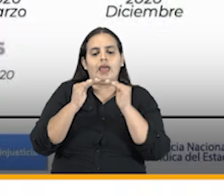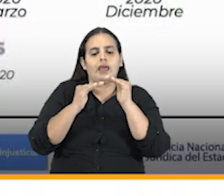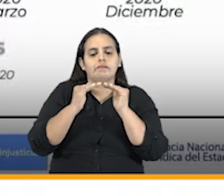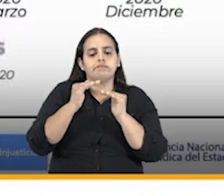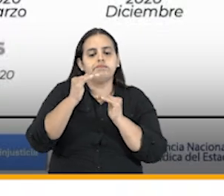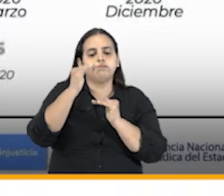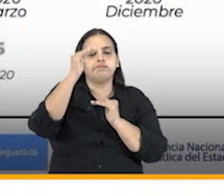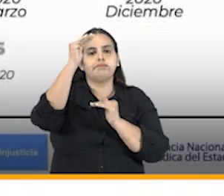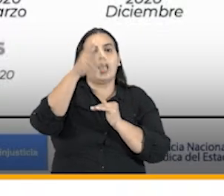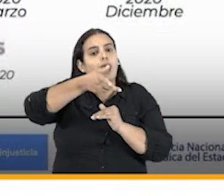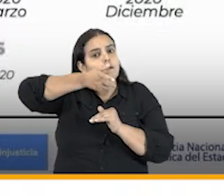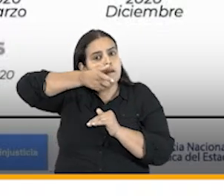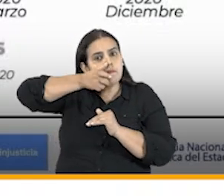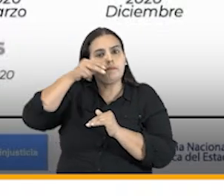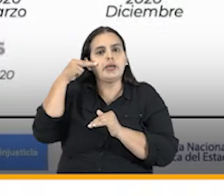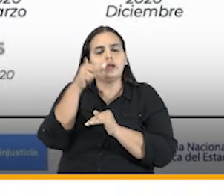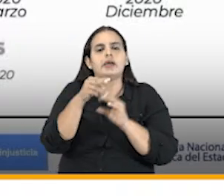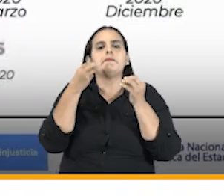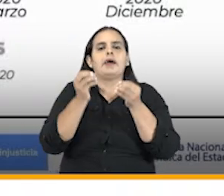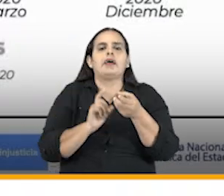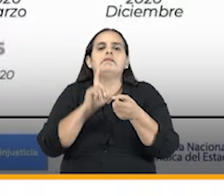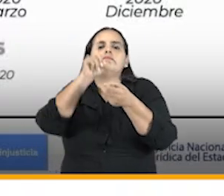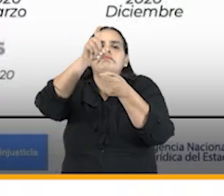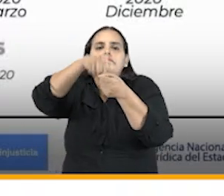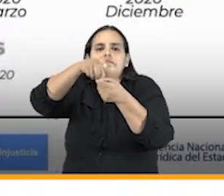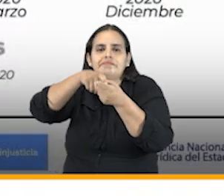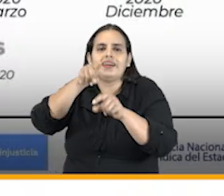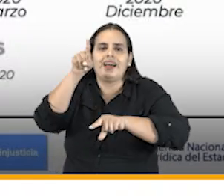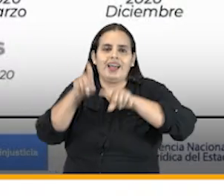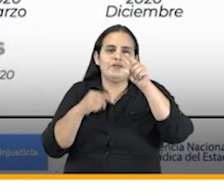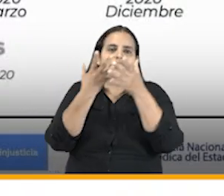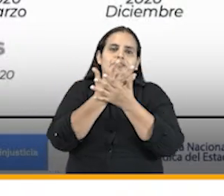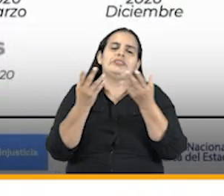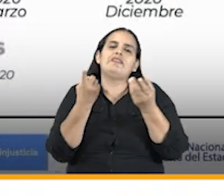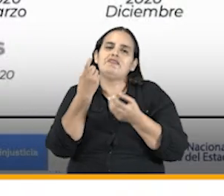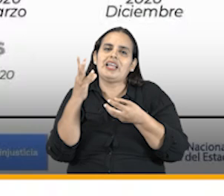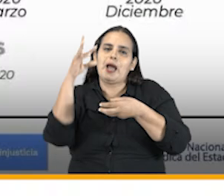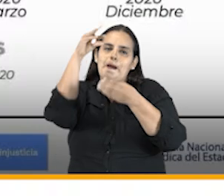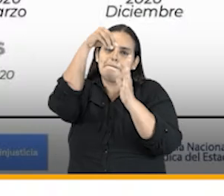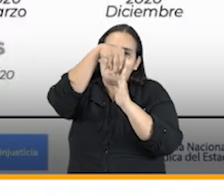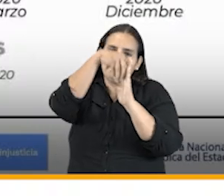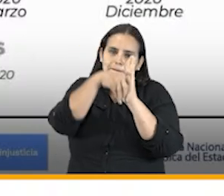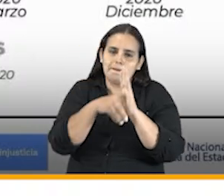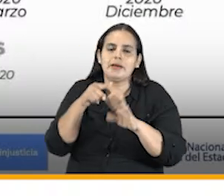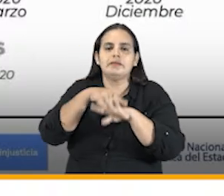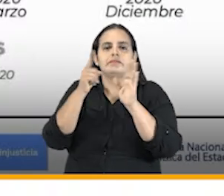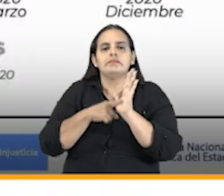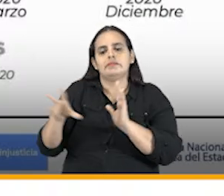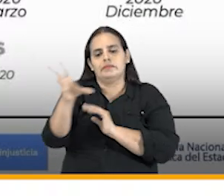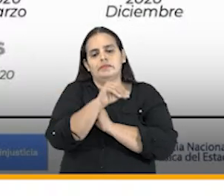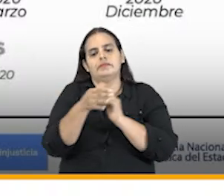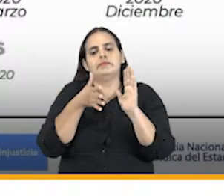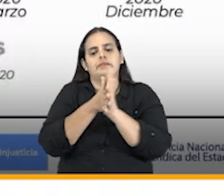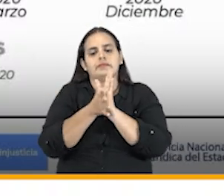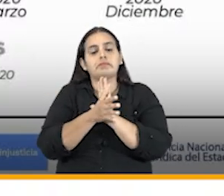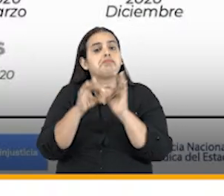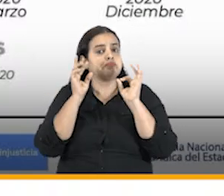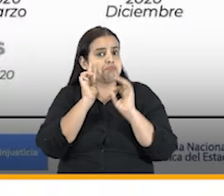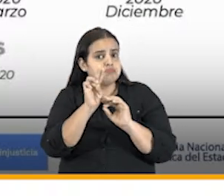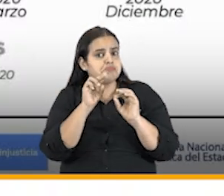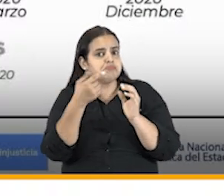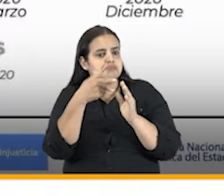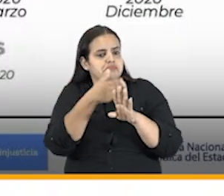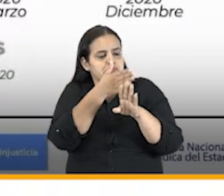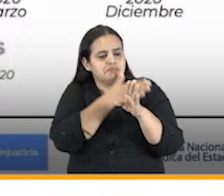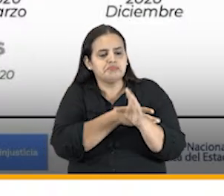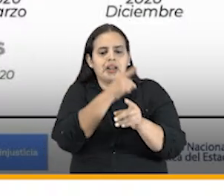número de variables monitoreadas para incluir algunas devoluciones de manera tal que arrancamos con un millón 30 mil registros